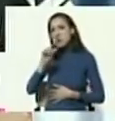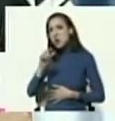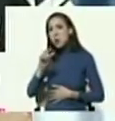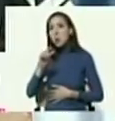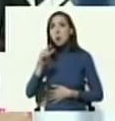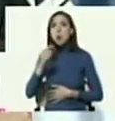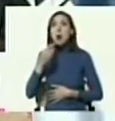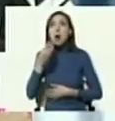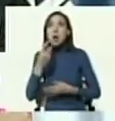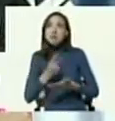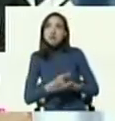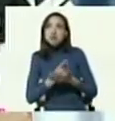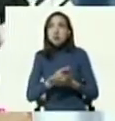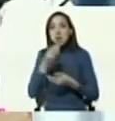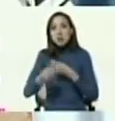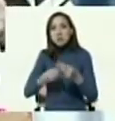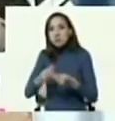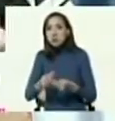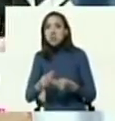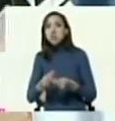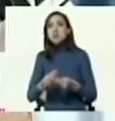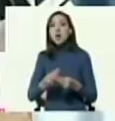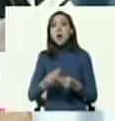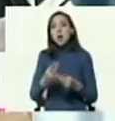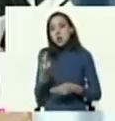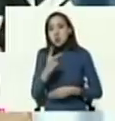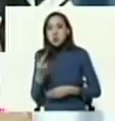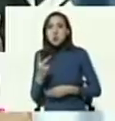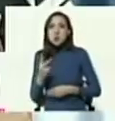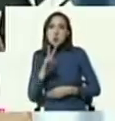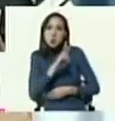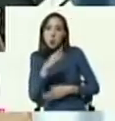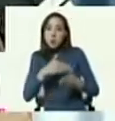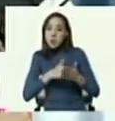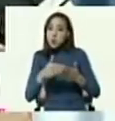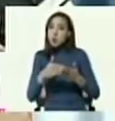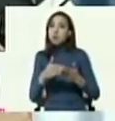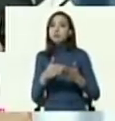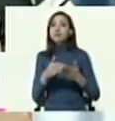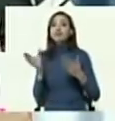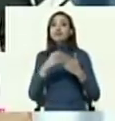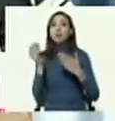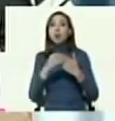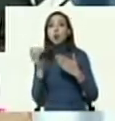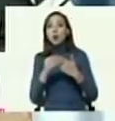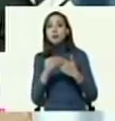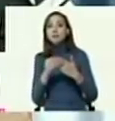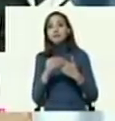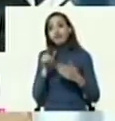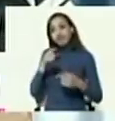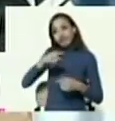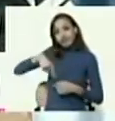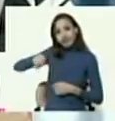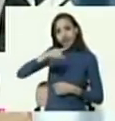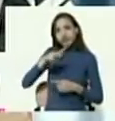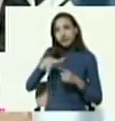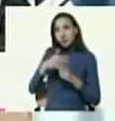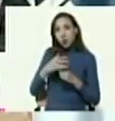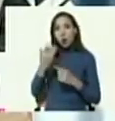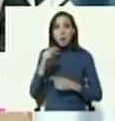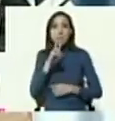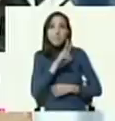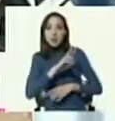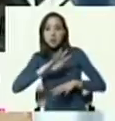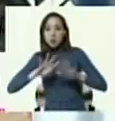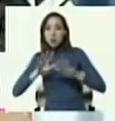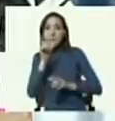que tiene una valoración superior a los 2 millones de dólares. Por estos casos se han procesado un total de 29